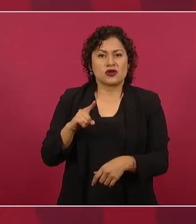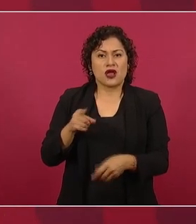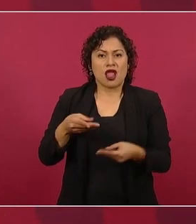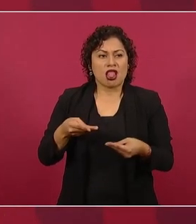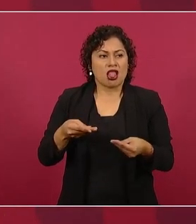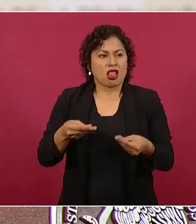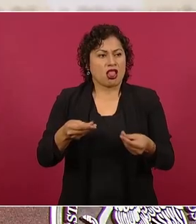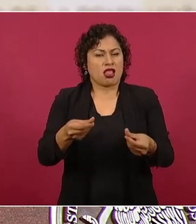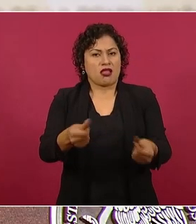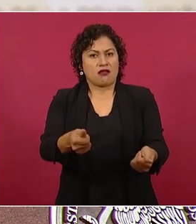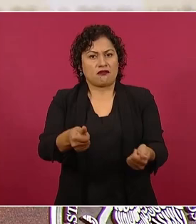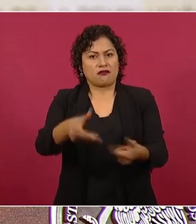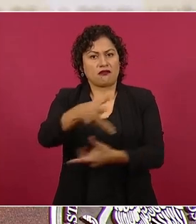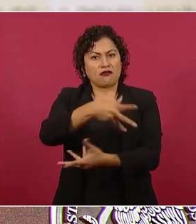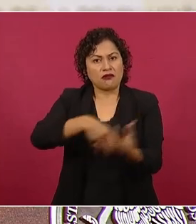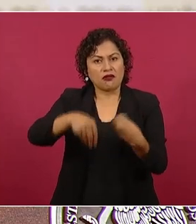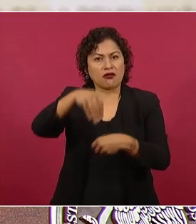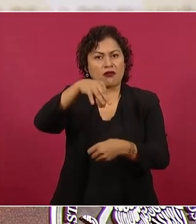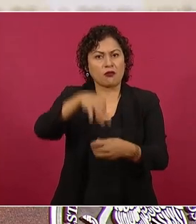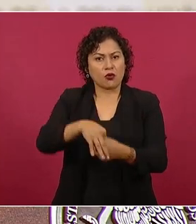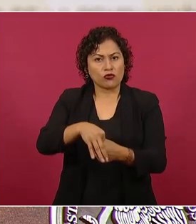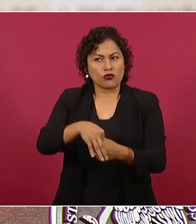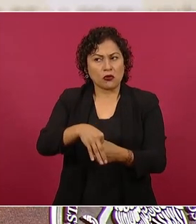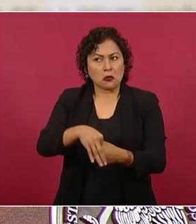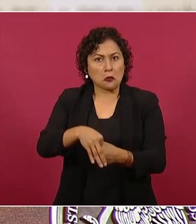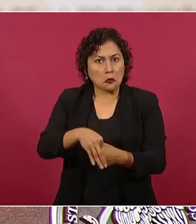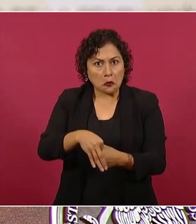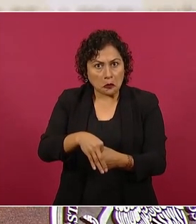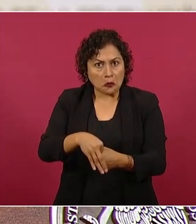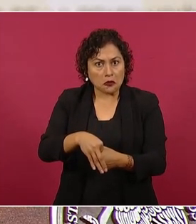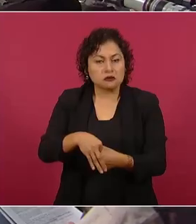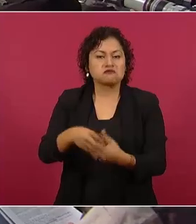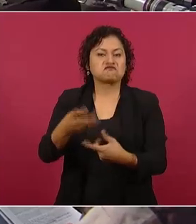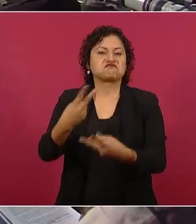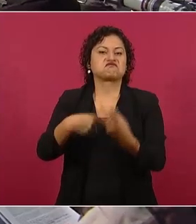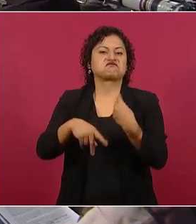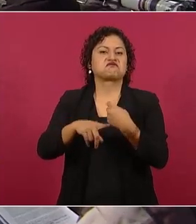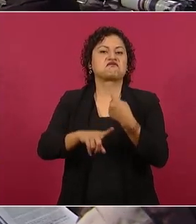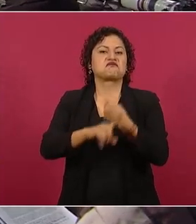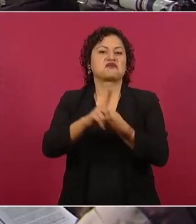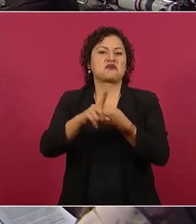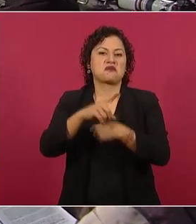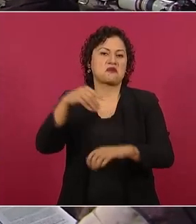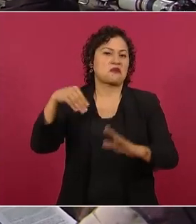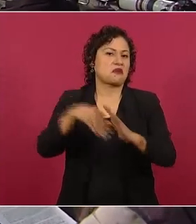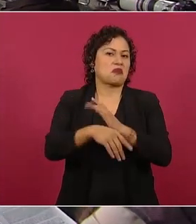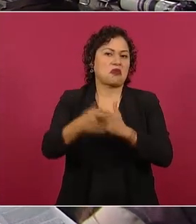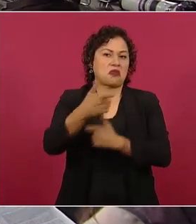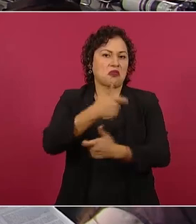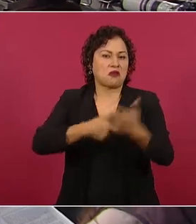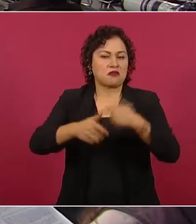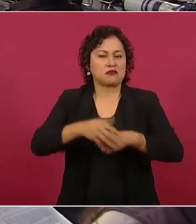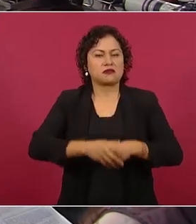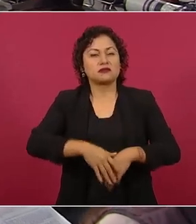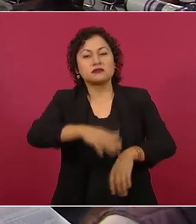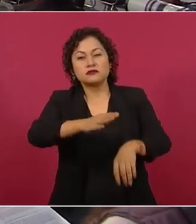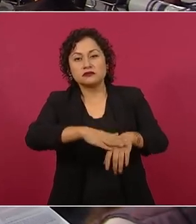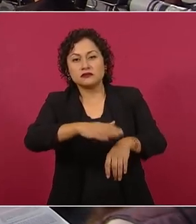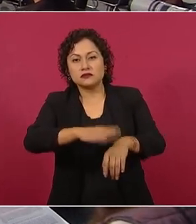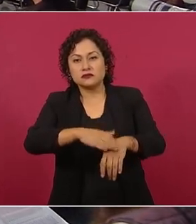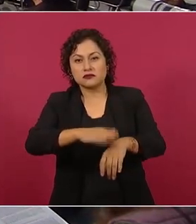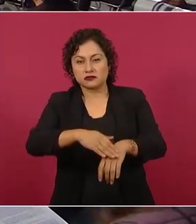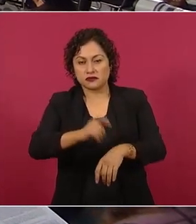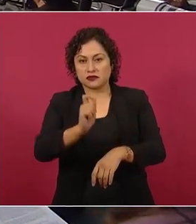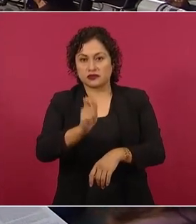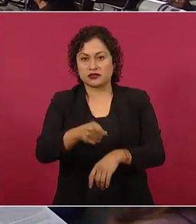en México. En su tercer intento, el INE reconoció su triunfo,